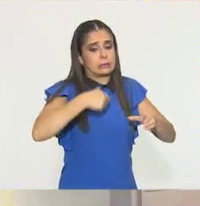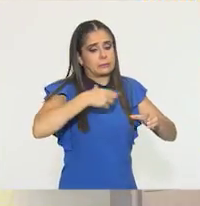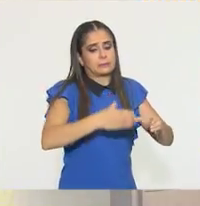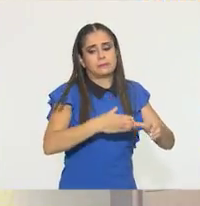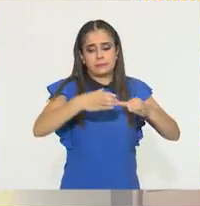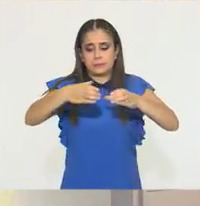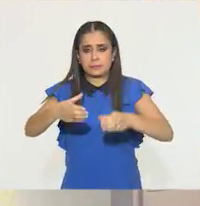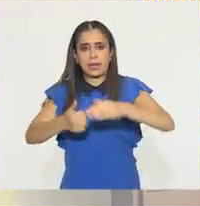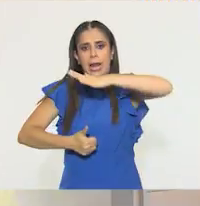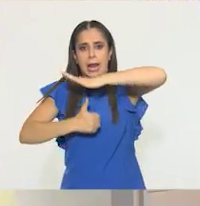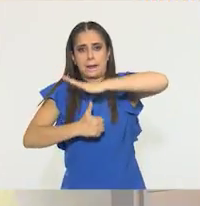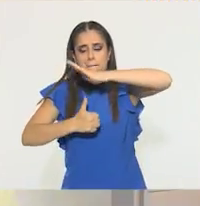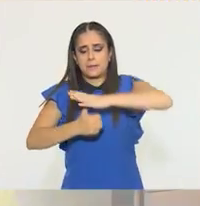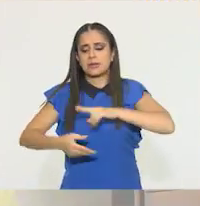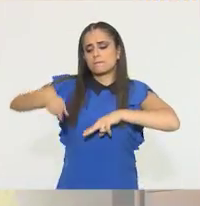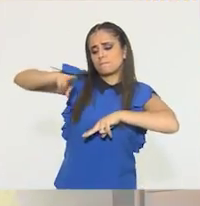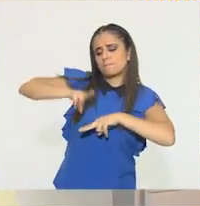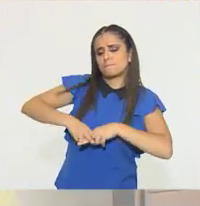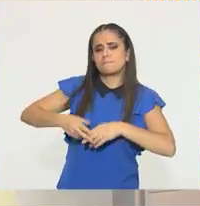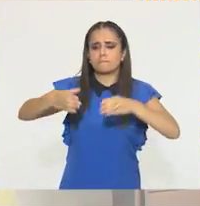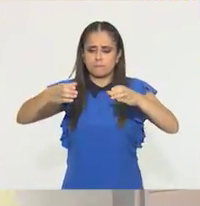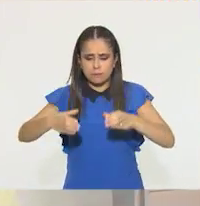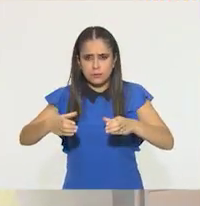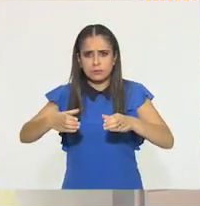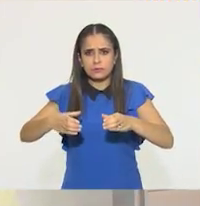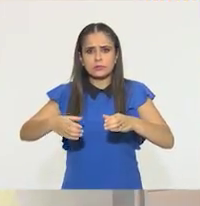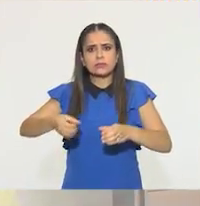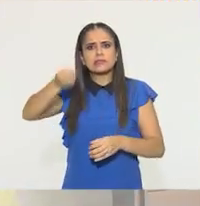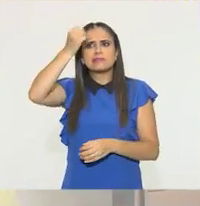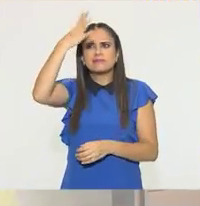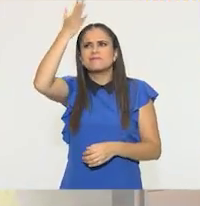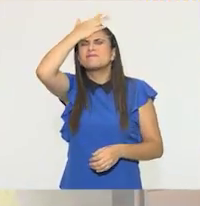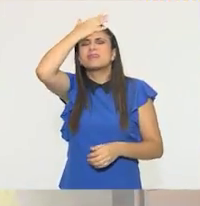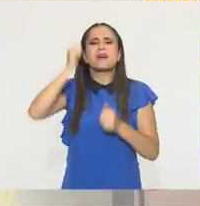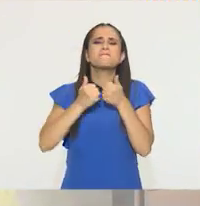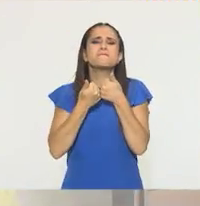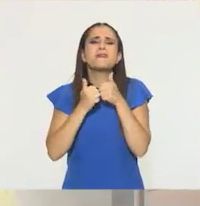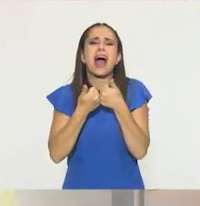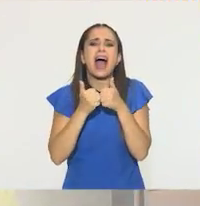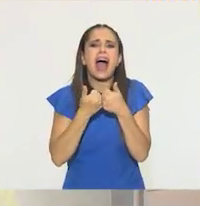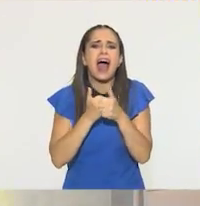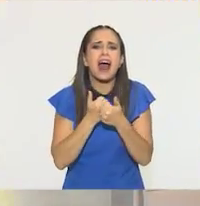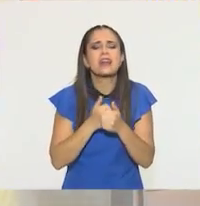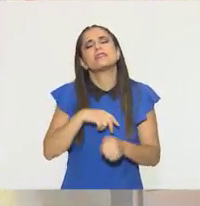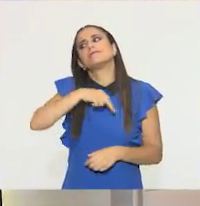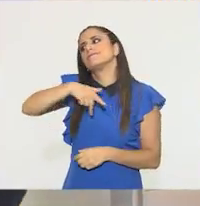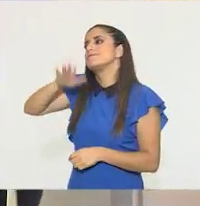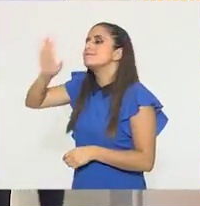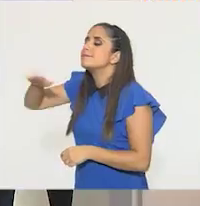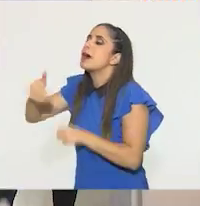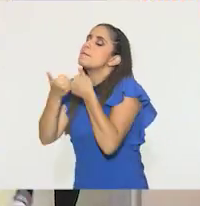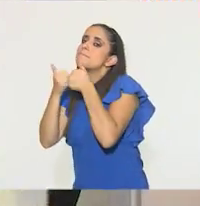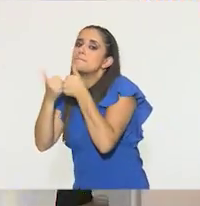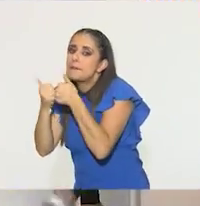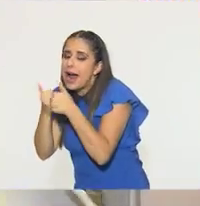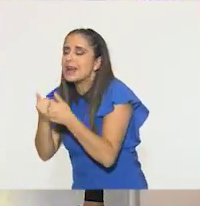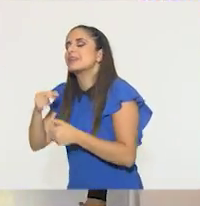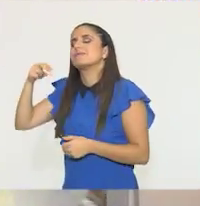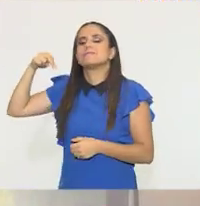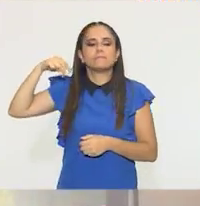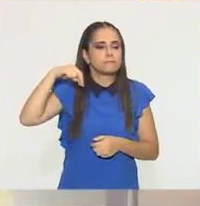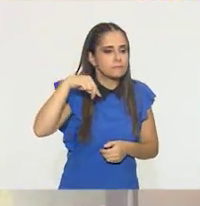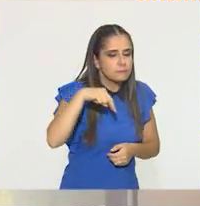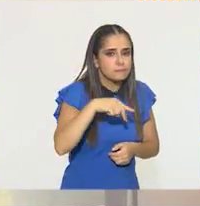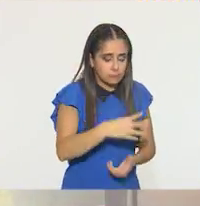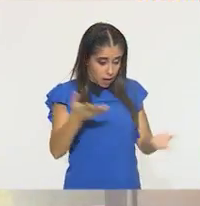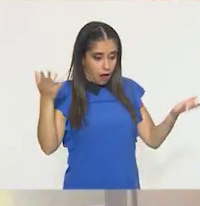a la mesa. Se sienta, pero se da cuenta que olvidó pedir el pan. Se levanta para pedirlo y al regresar se